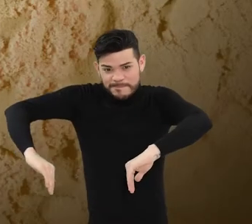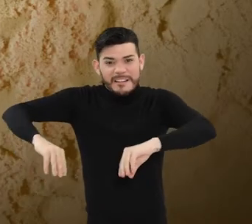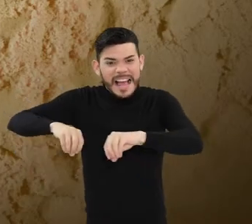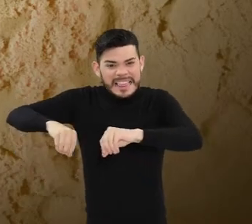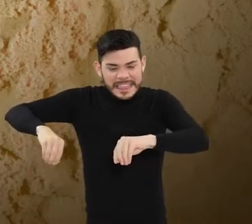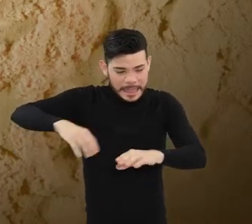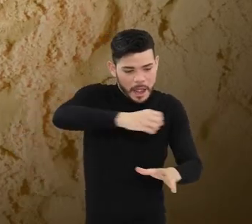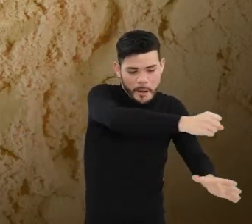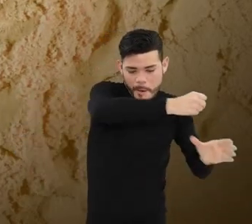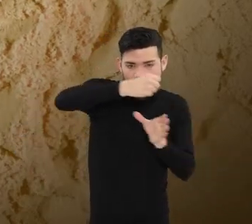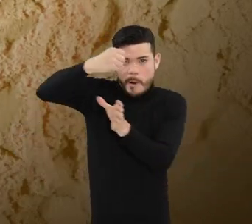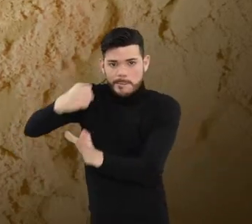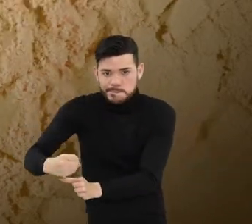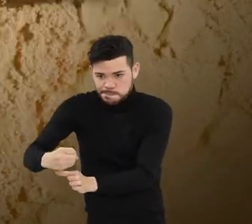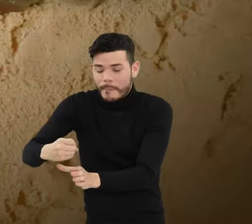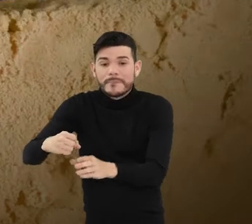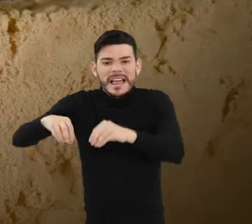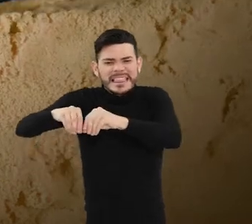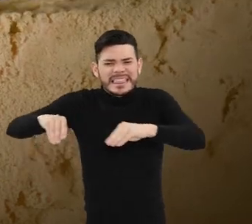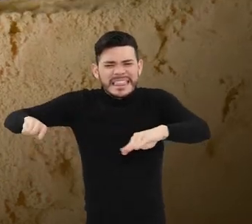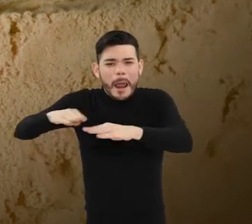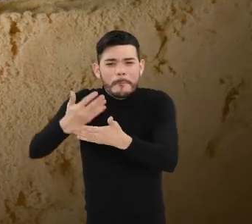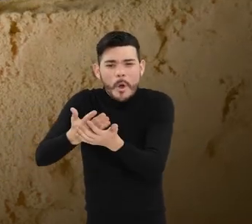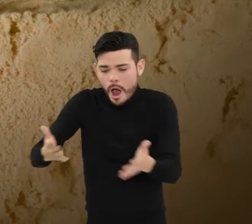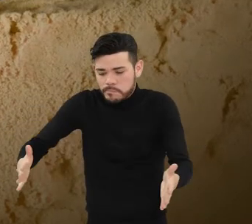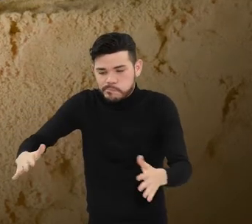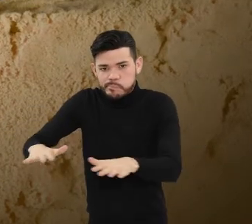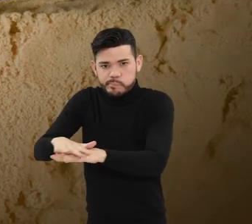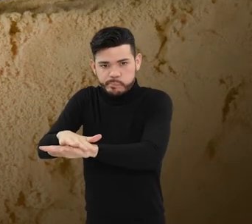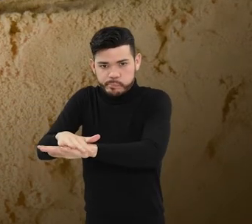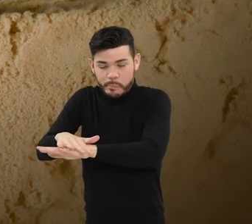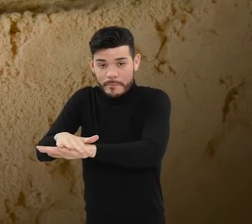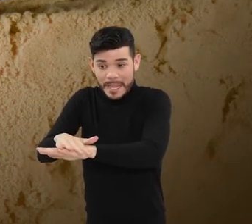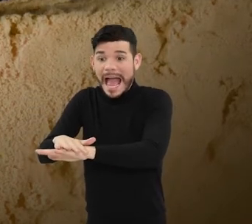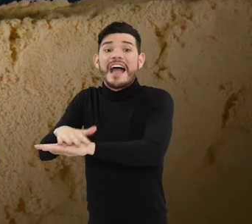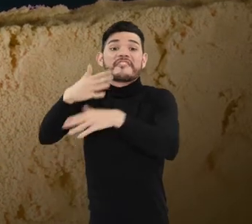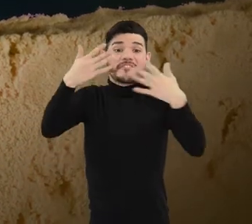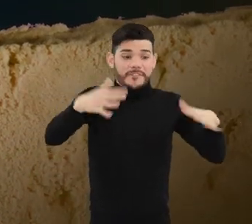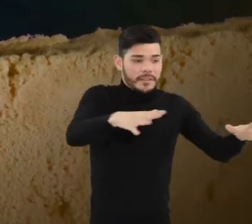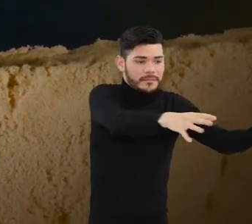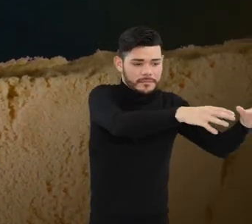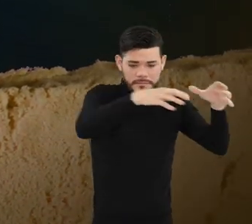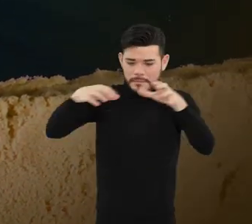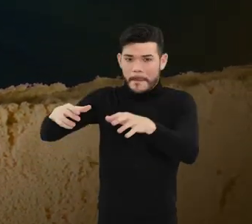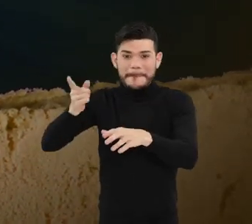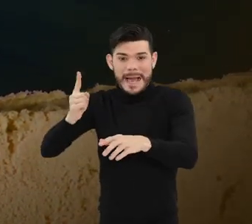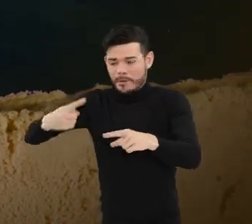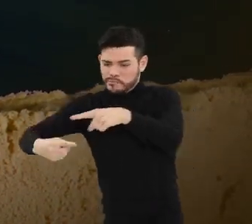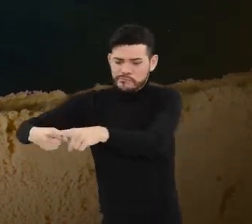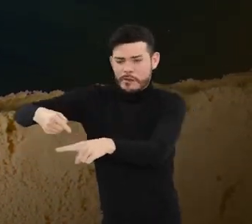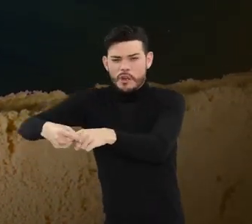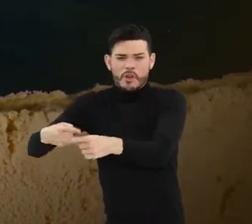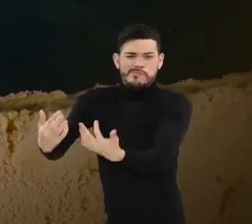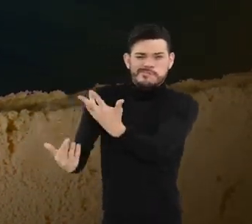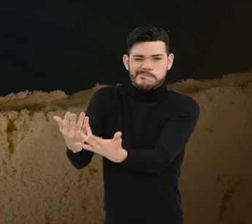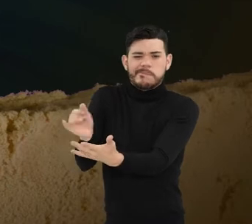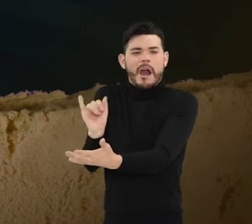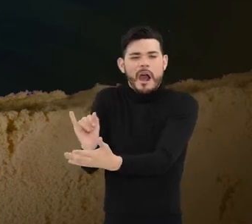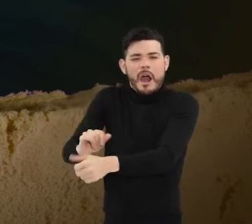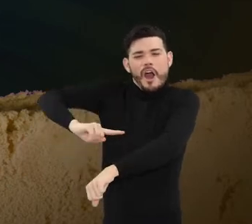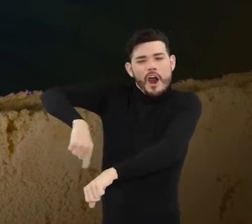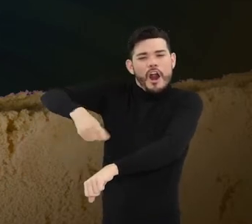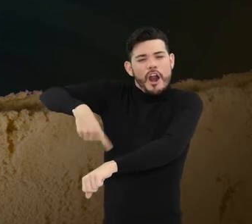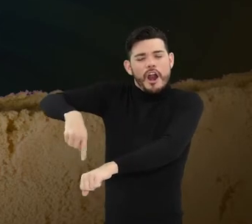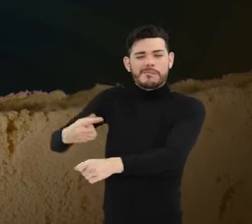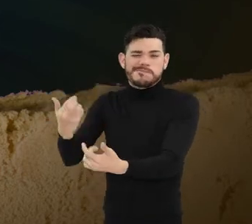Luego se abre un hueco, se pone allí el envoltorio y se cubre con arena húmeda. Para finalizar, se enciende encima un fogón de leña y